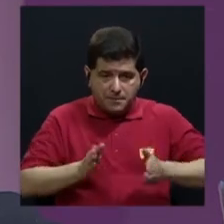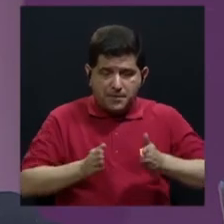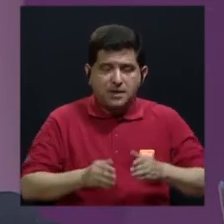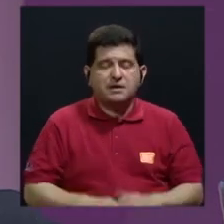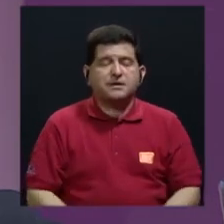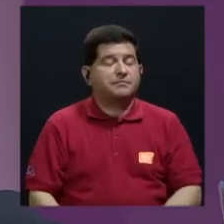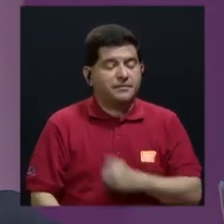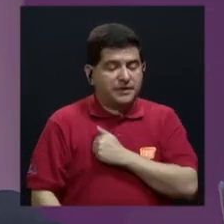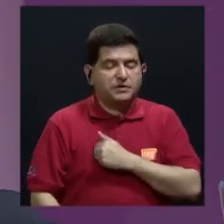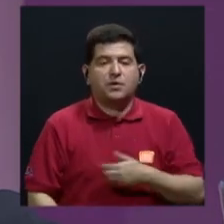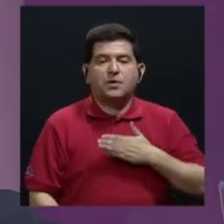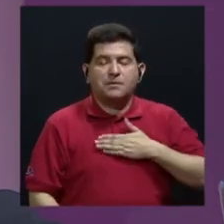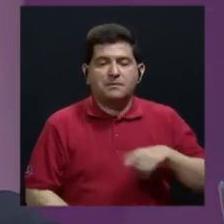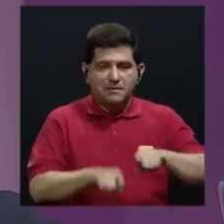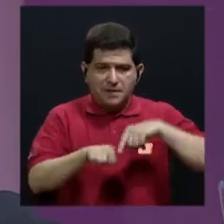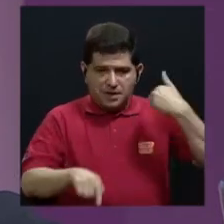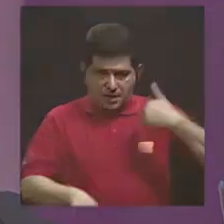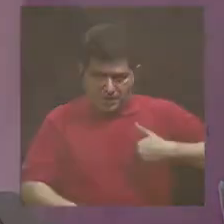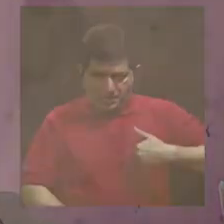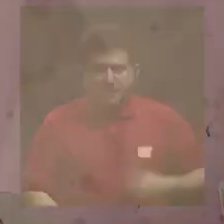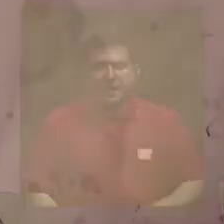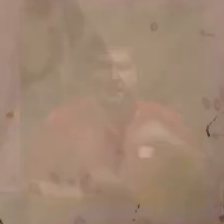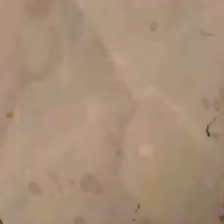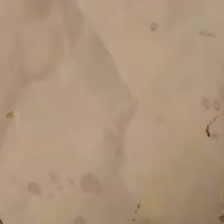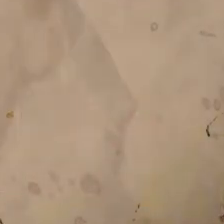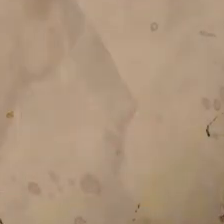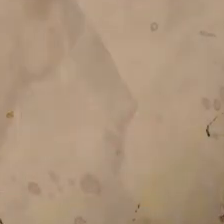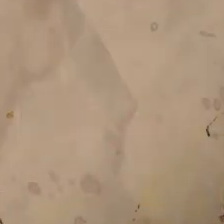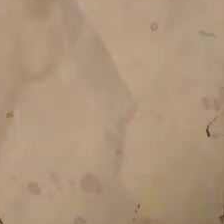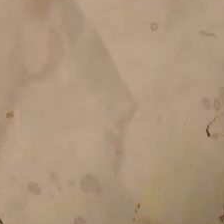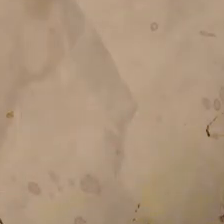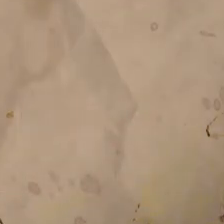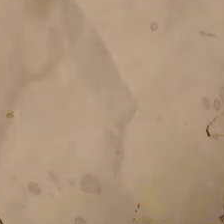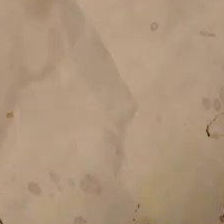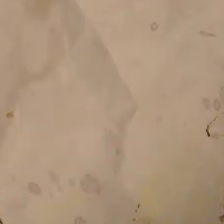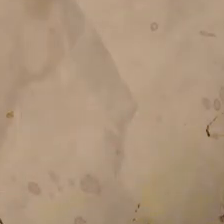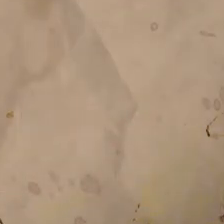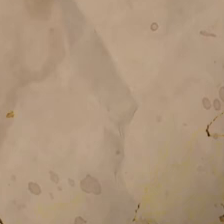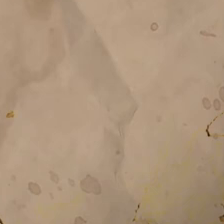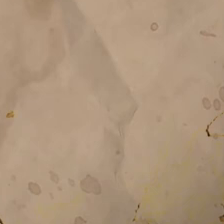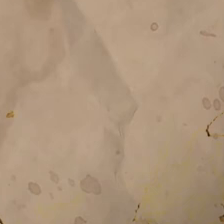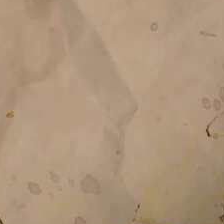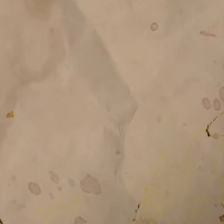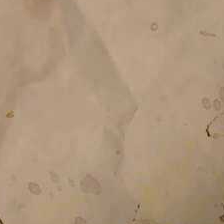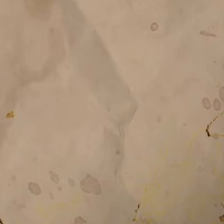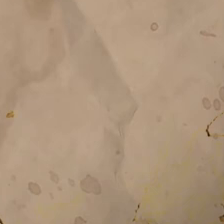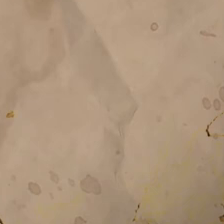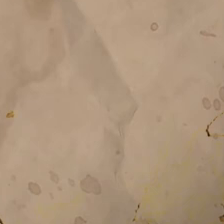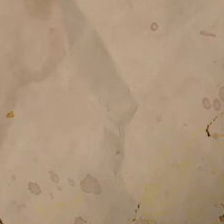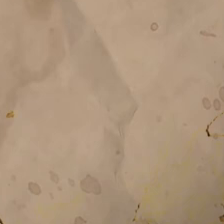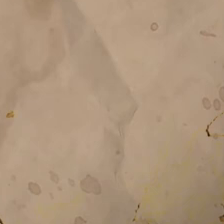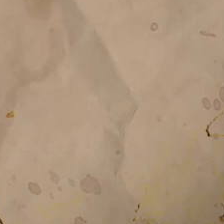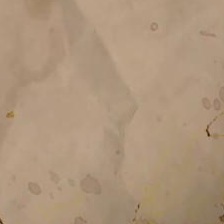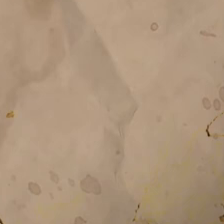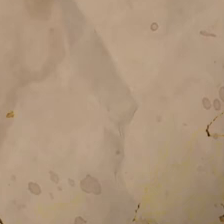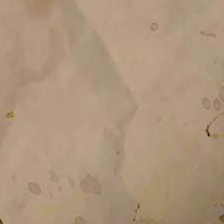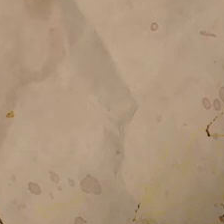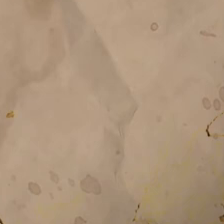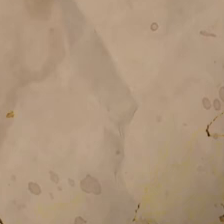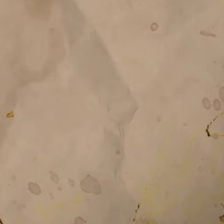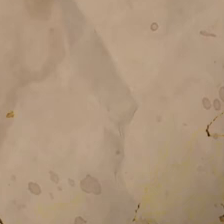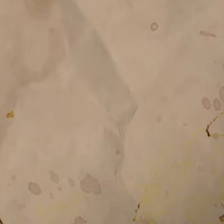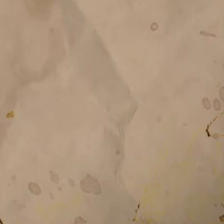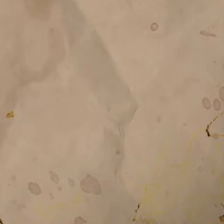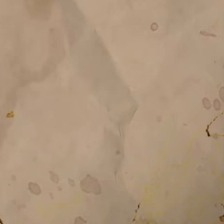Molina Teysen y María Eugenia Molina Teysen son mis otras dos hermanas. Mi madre, Emma Teysen. Mi padre,